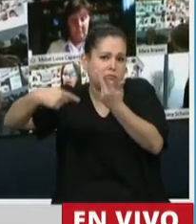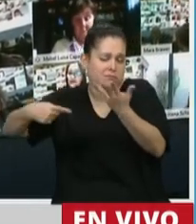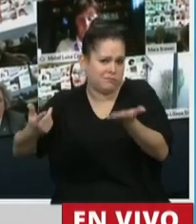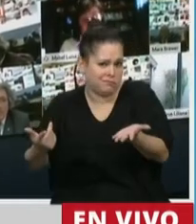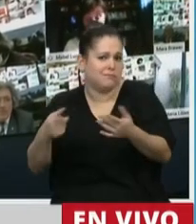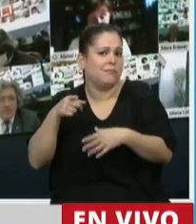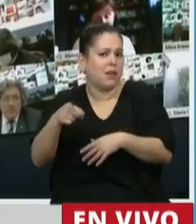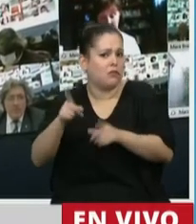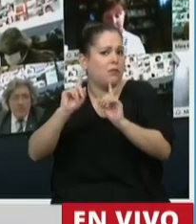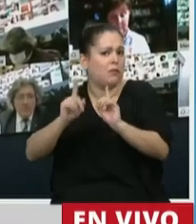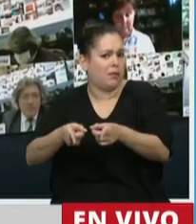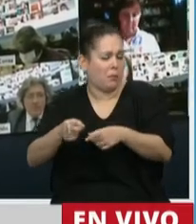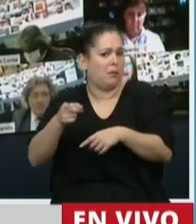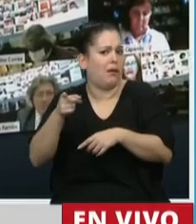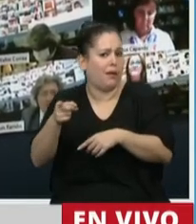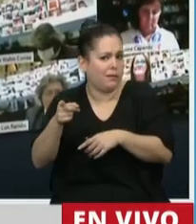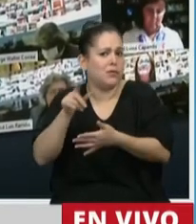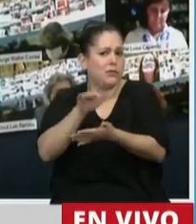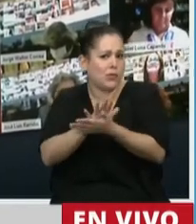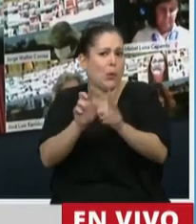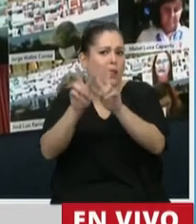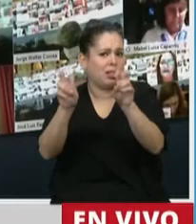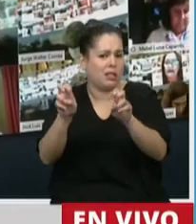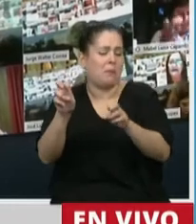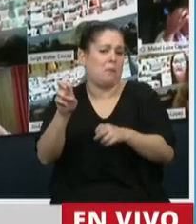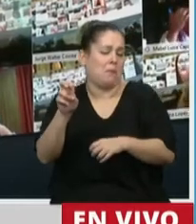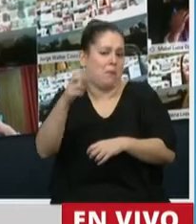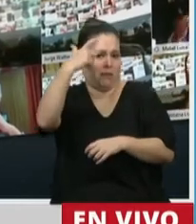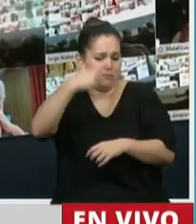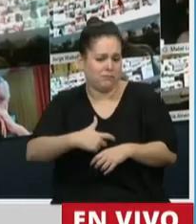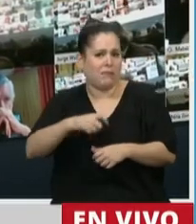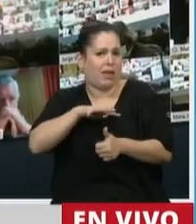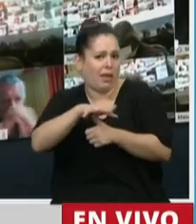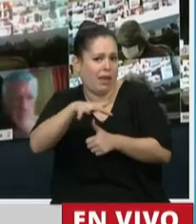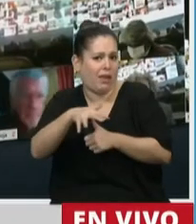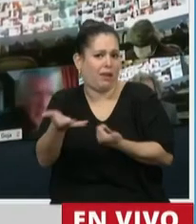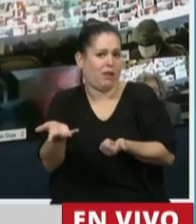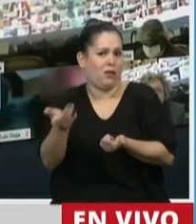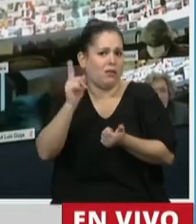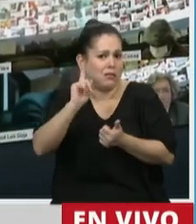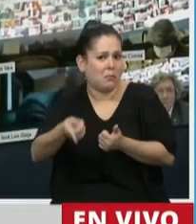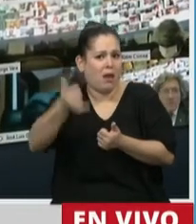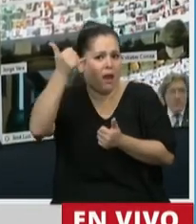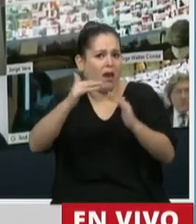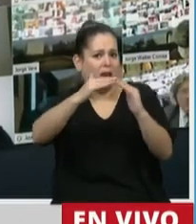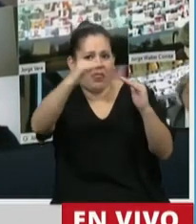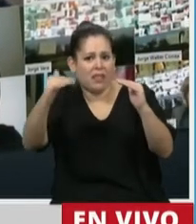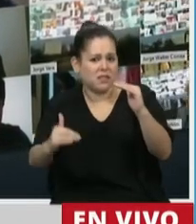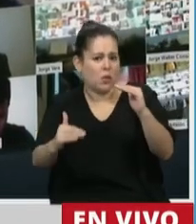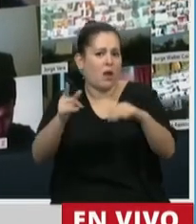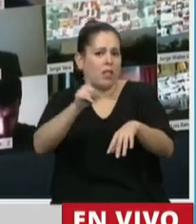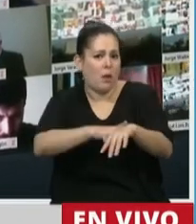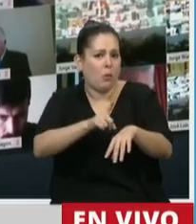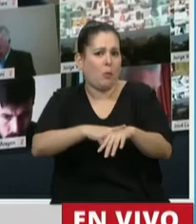que esto también tiene que ver con una cuestión de género, también tiene que ver con una cuestión de desigualdad a la hora de trabajar